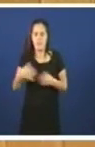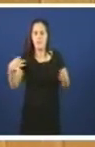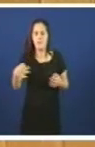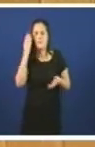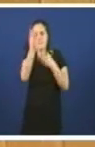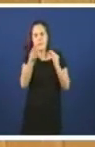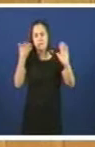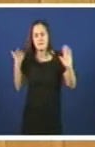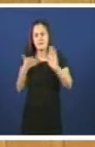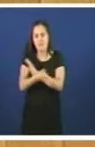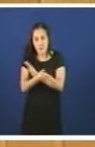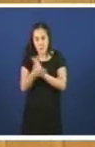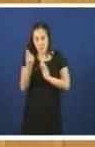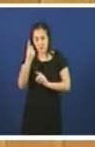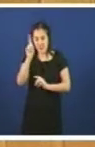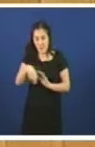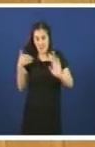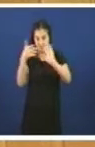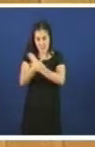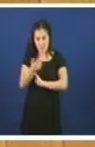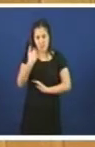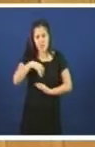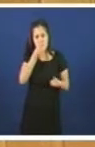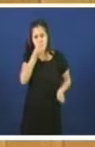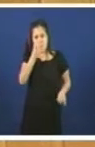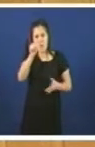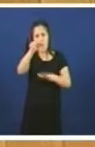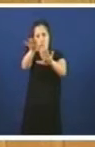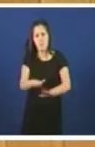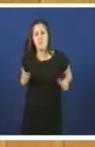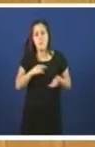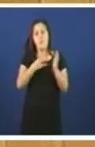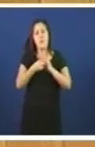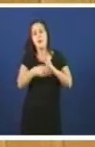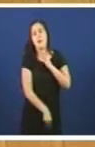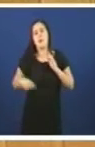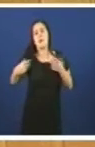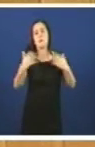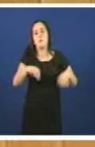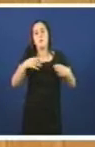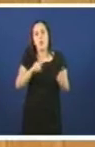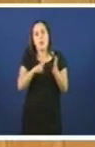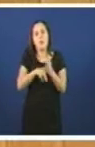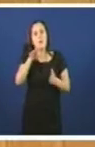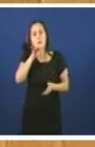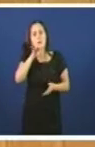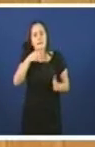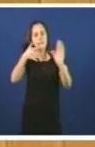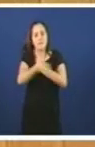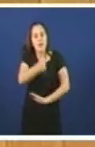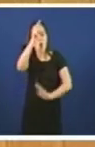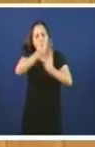e cada momento que, como xa se ten manifestado nesta Cámara, o plan xeral de normalización da lingua galega non é unha norma, senón un